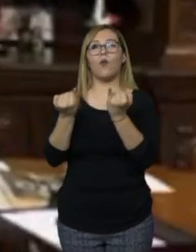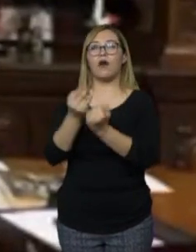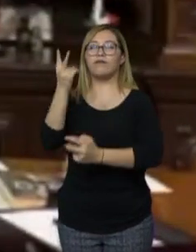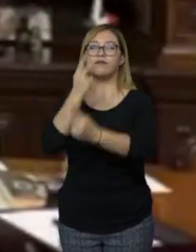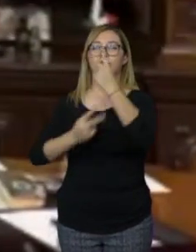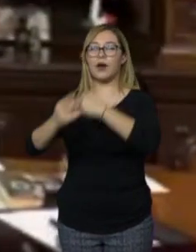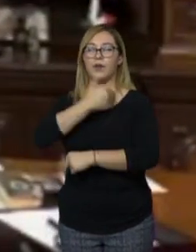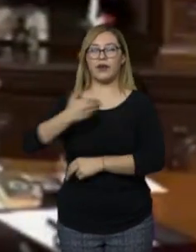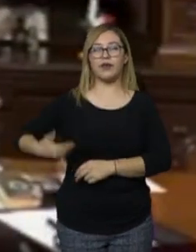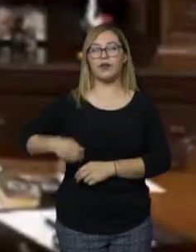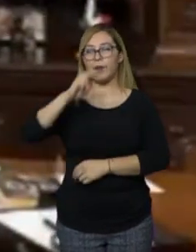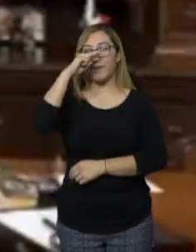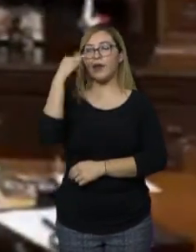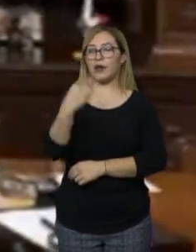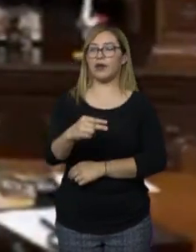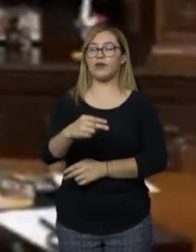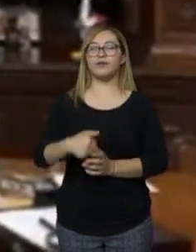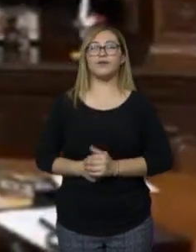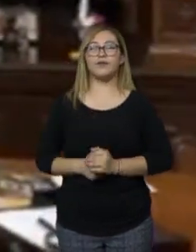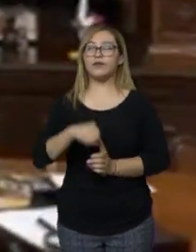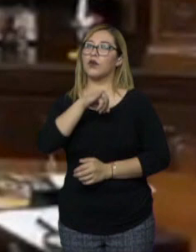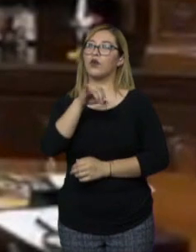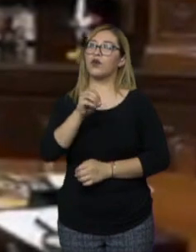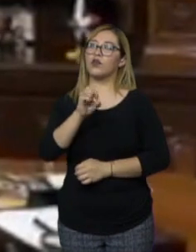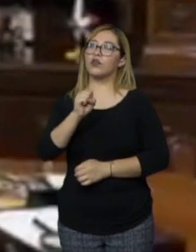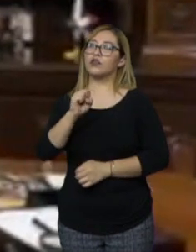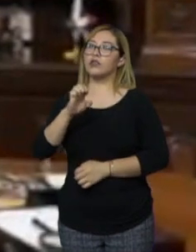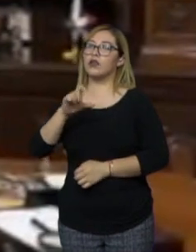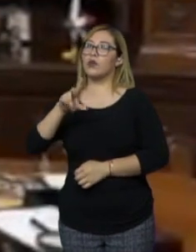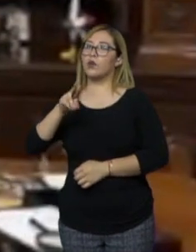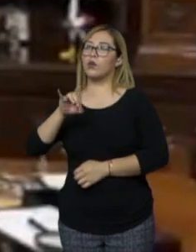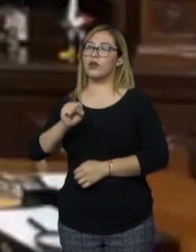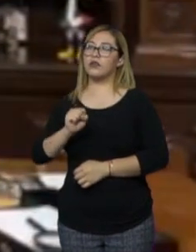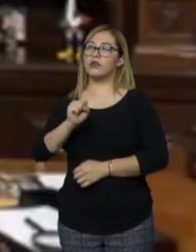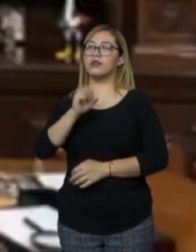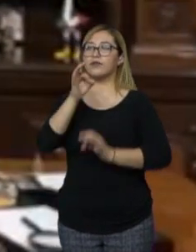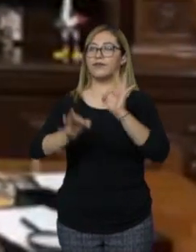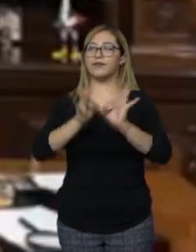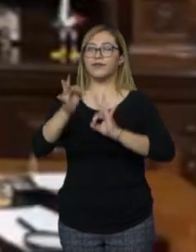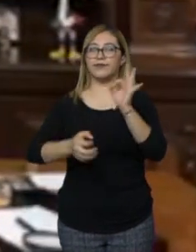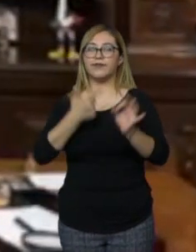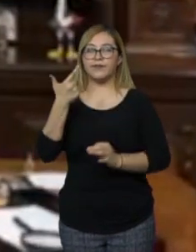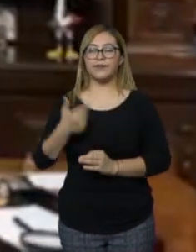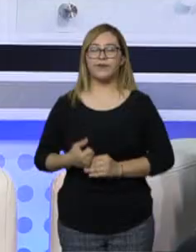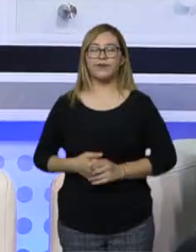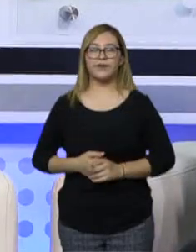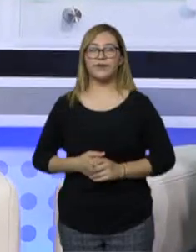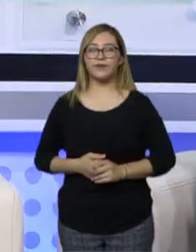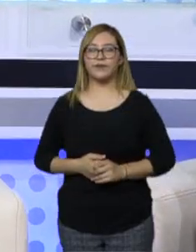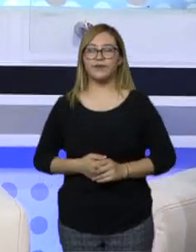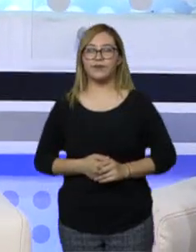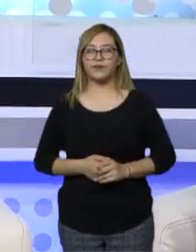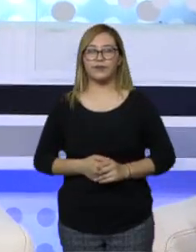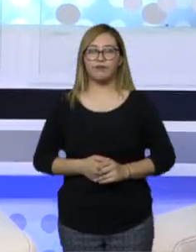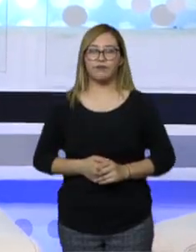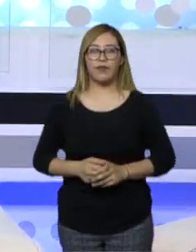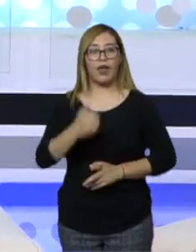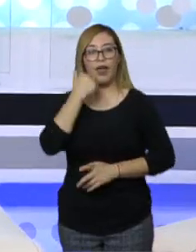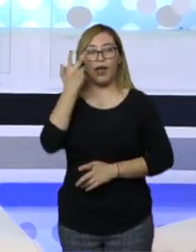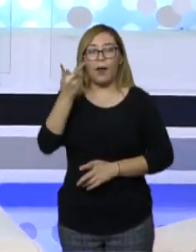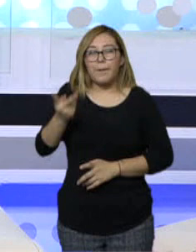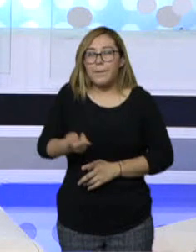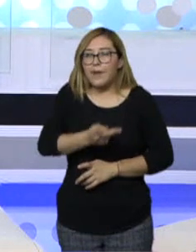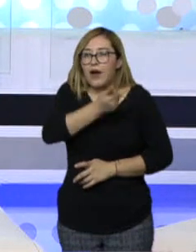de México. Humberto Alonso y José Luis Juárez Díaz, Noticieros, Canal 7. Y les quiero hacer la misma